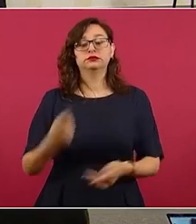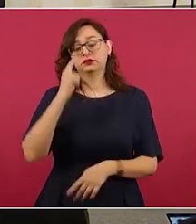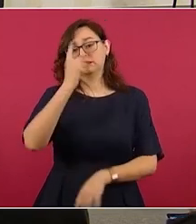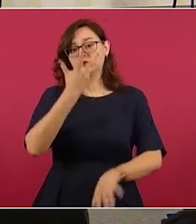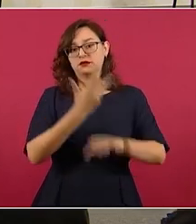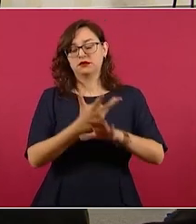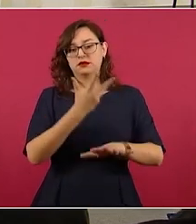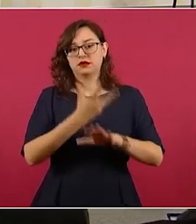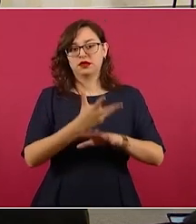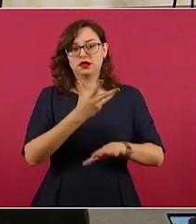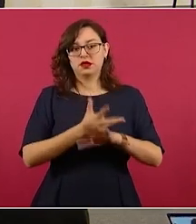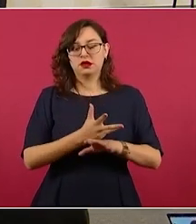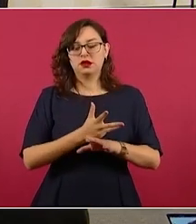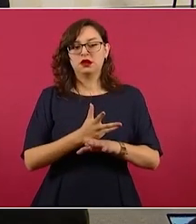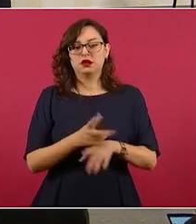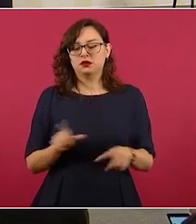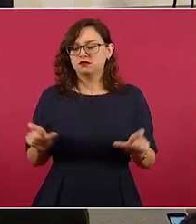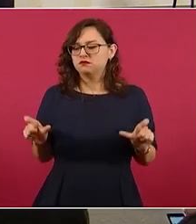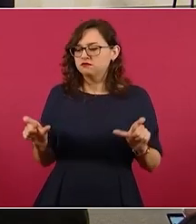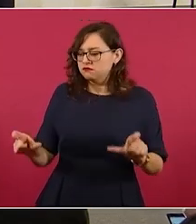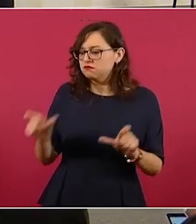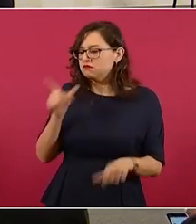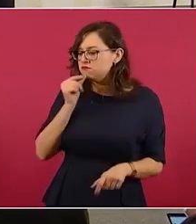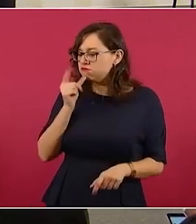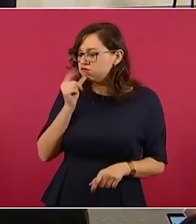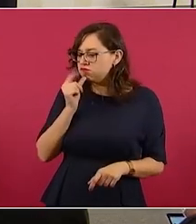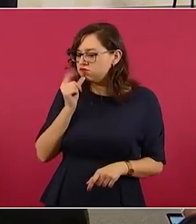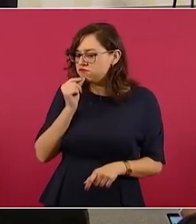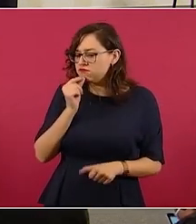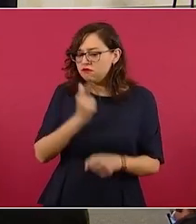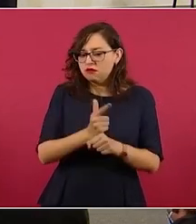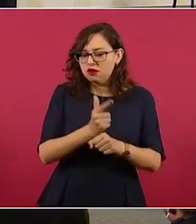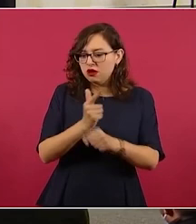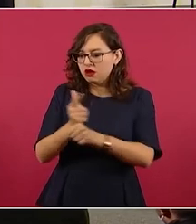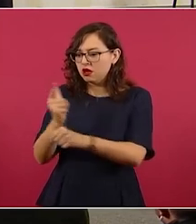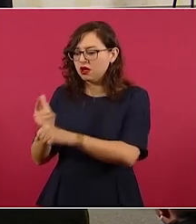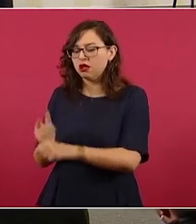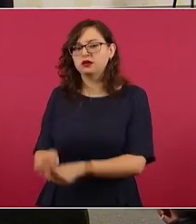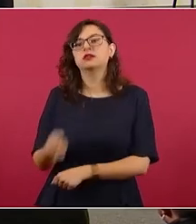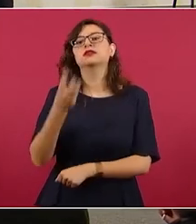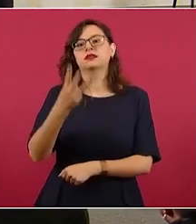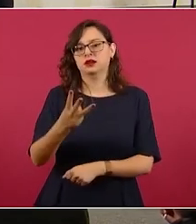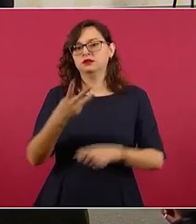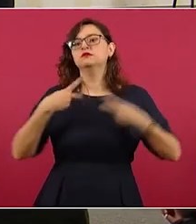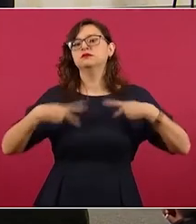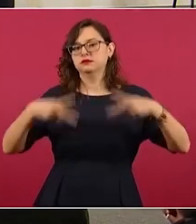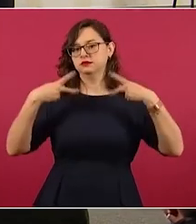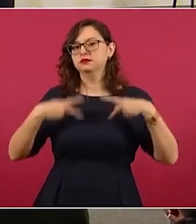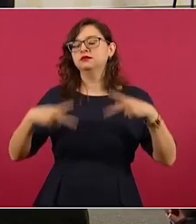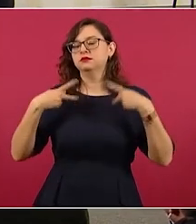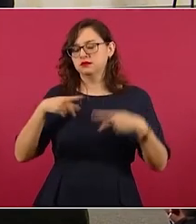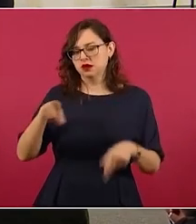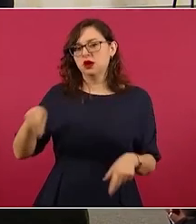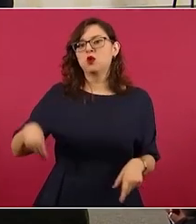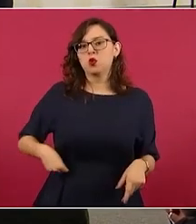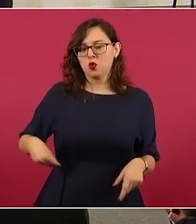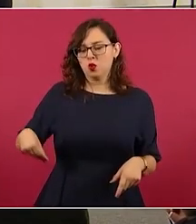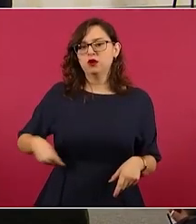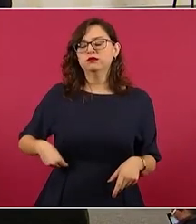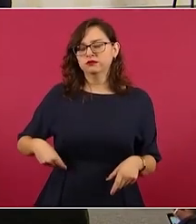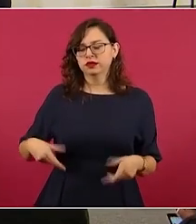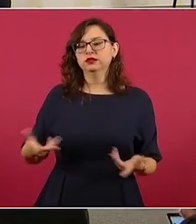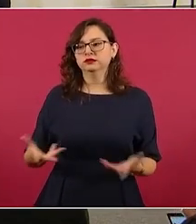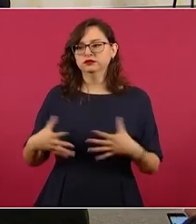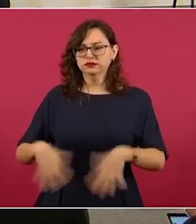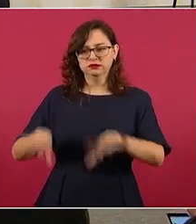Unidos de seguridad informó que ya se encuentran tres personas detenidas como presuntos responsables del tráfico de personas